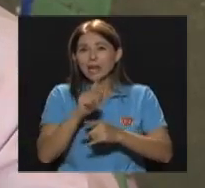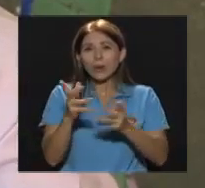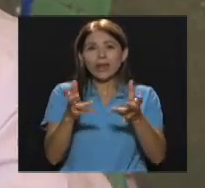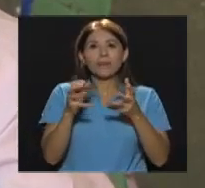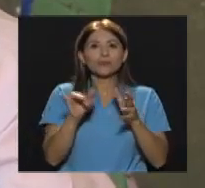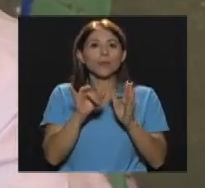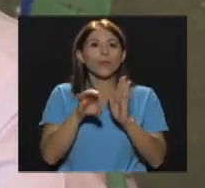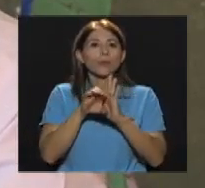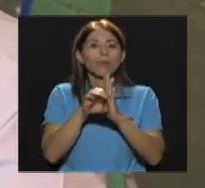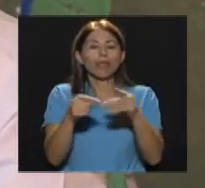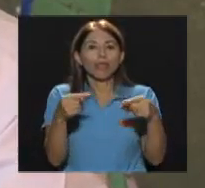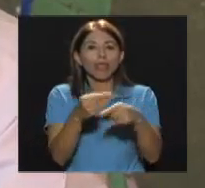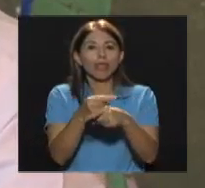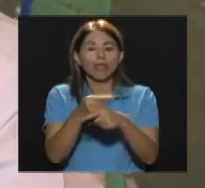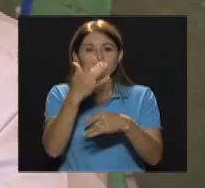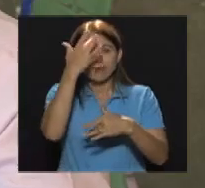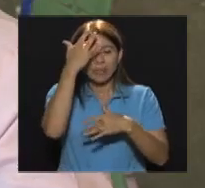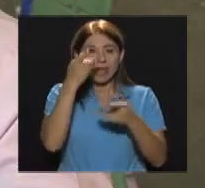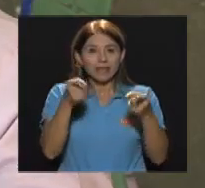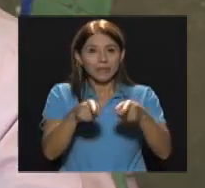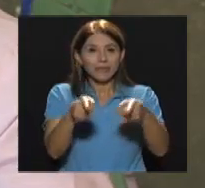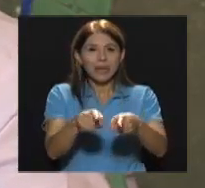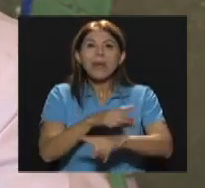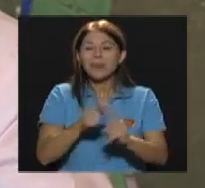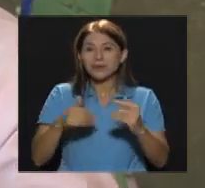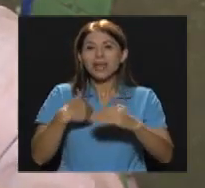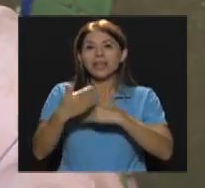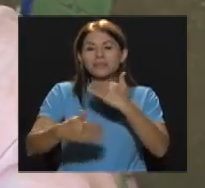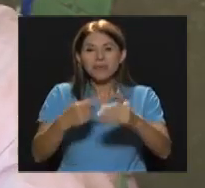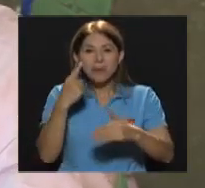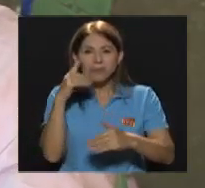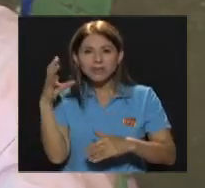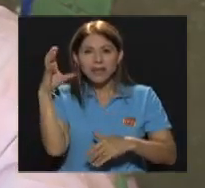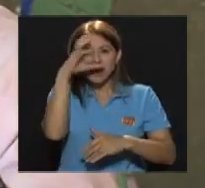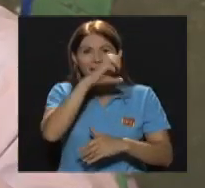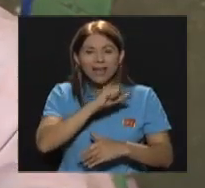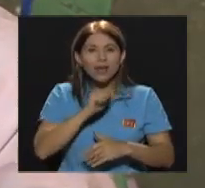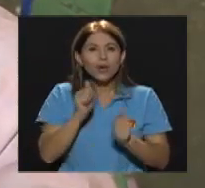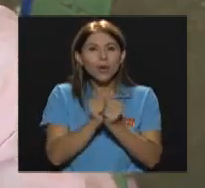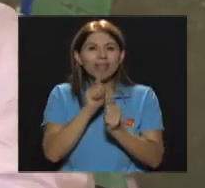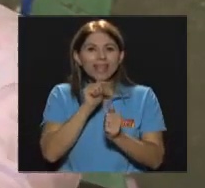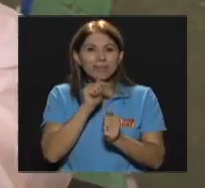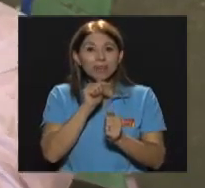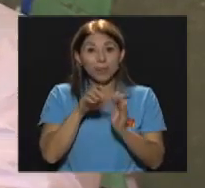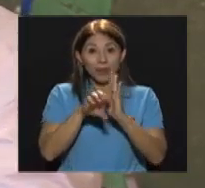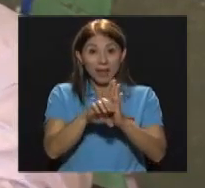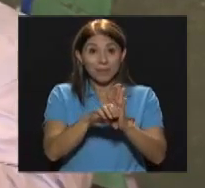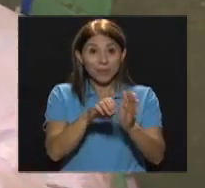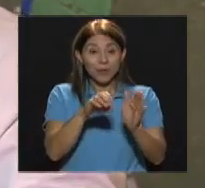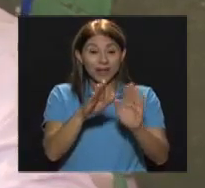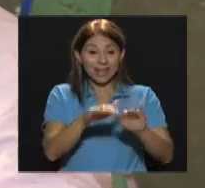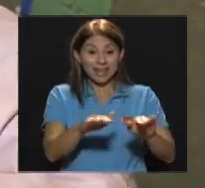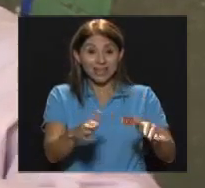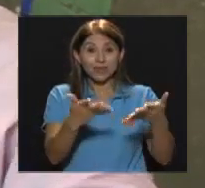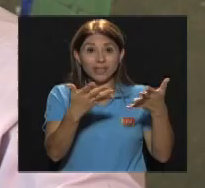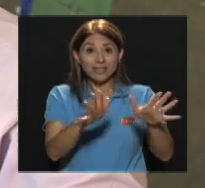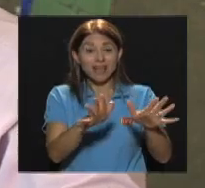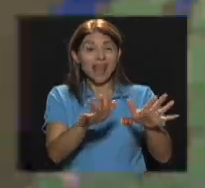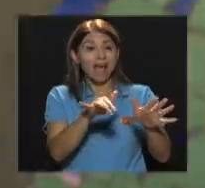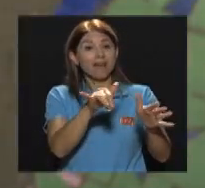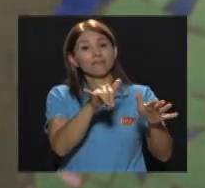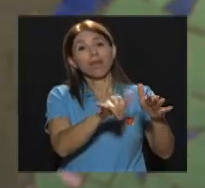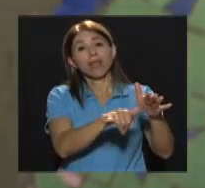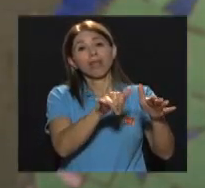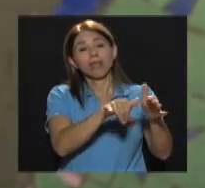Dentro de la sala Aunque Ya no están Hospitalizados Sino que ya Agresaron Entonces Son casos Que han venido Saliendo Del mismo hospital